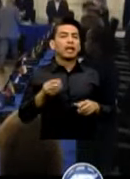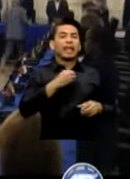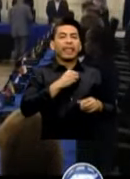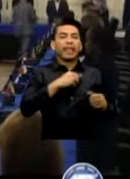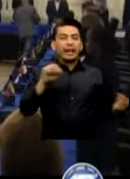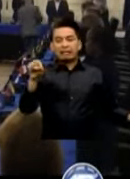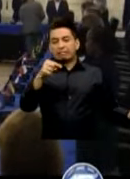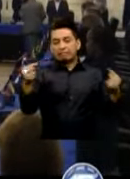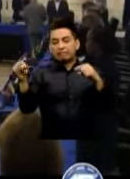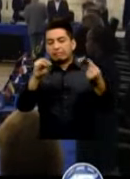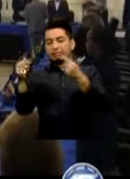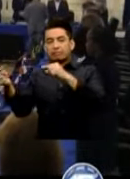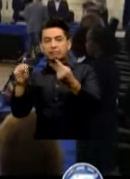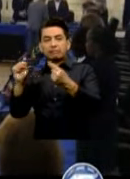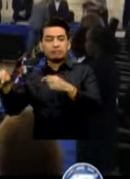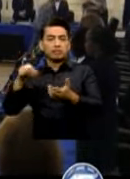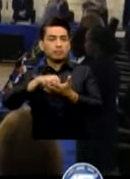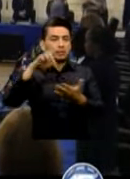En Nuestro País